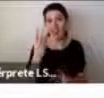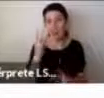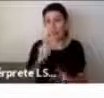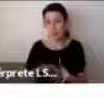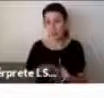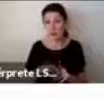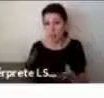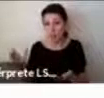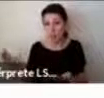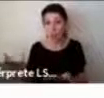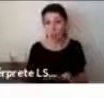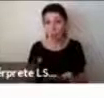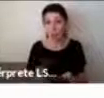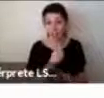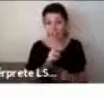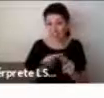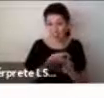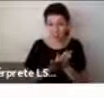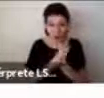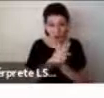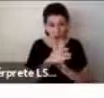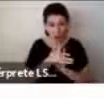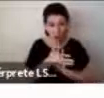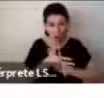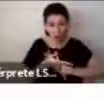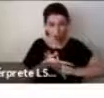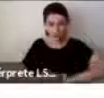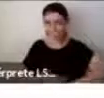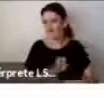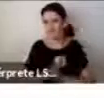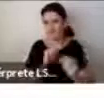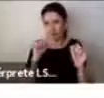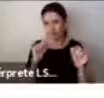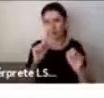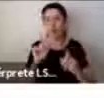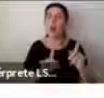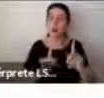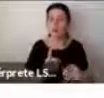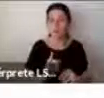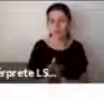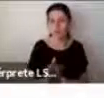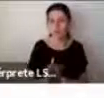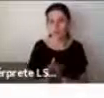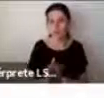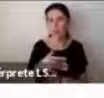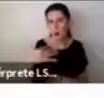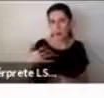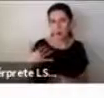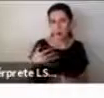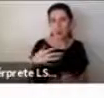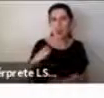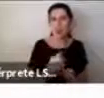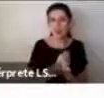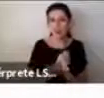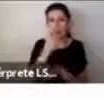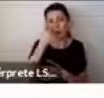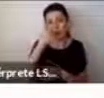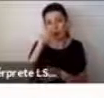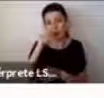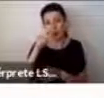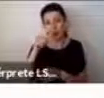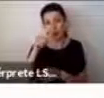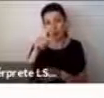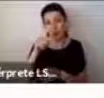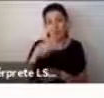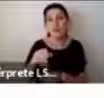alcanzar a hacer todo lo que queríamos hacer. Se logró el grueso, pero también es importante que sepan que esto funcionó tan bien,